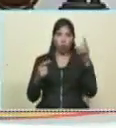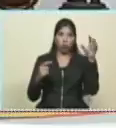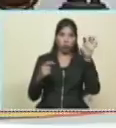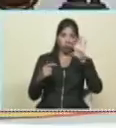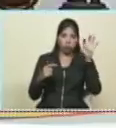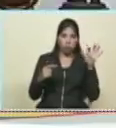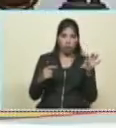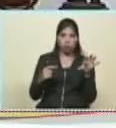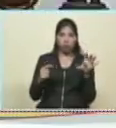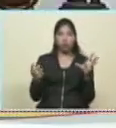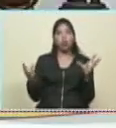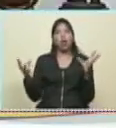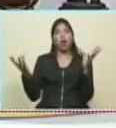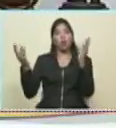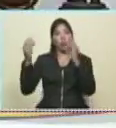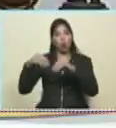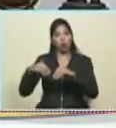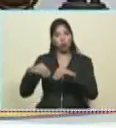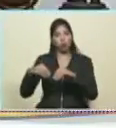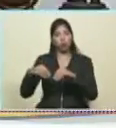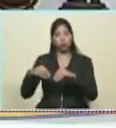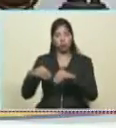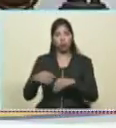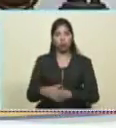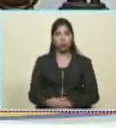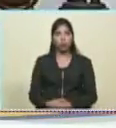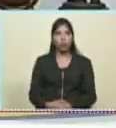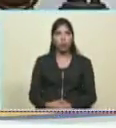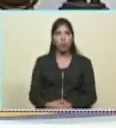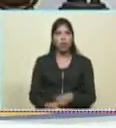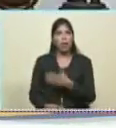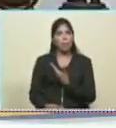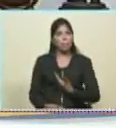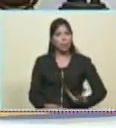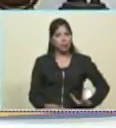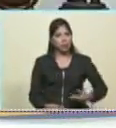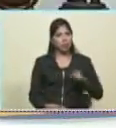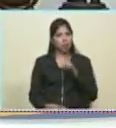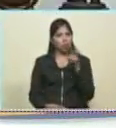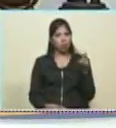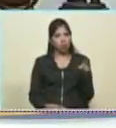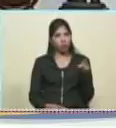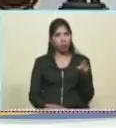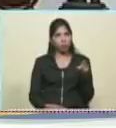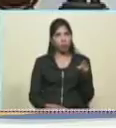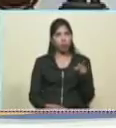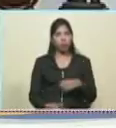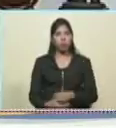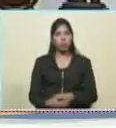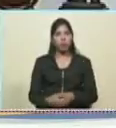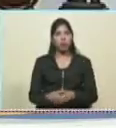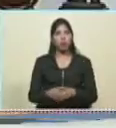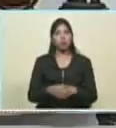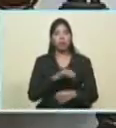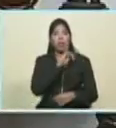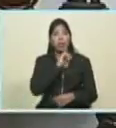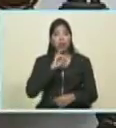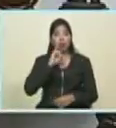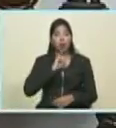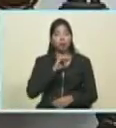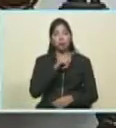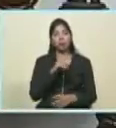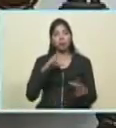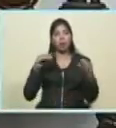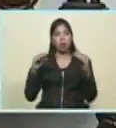estuvimos repasando con el presidente Rojani la agenda bilateral de cooperación con Irán, que como saben